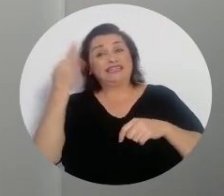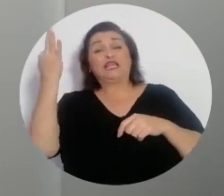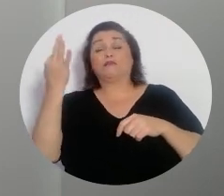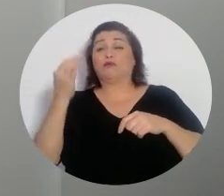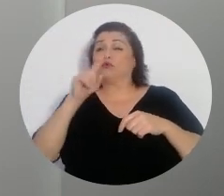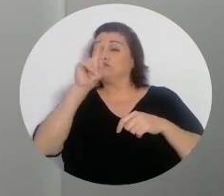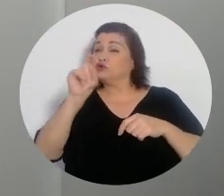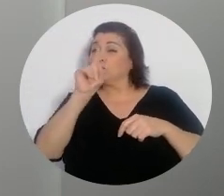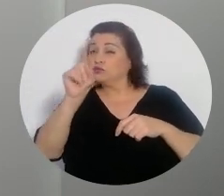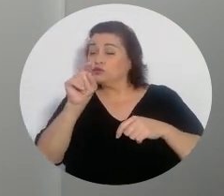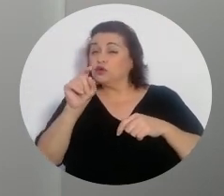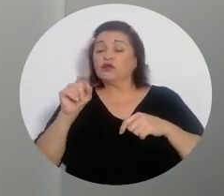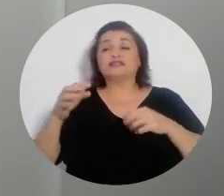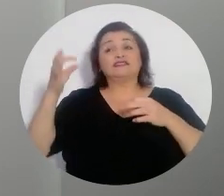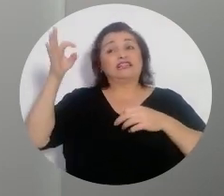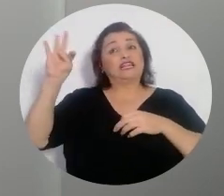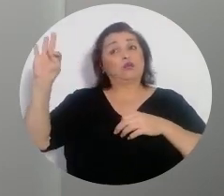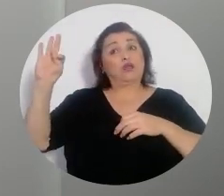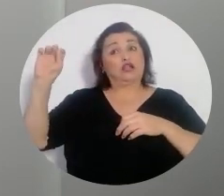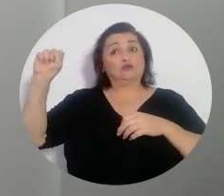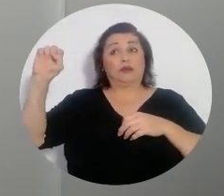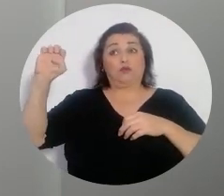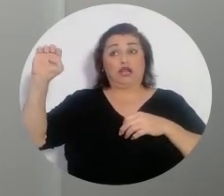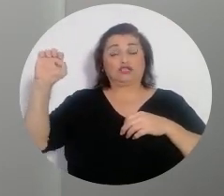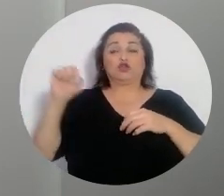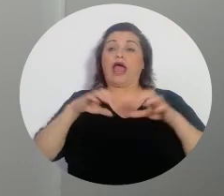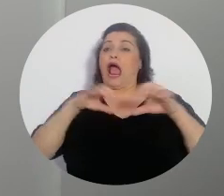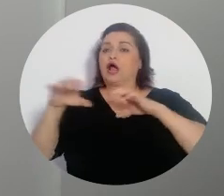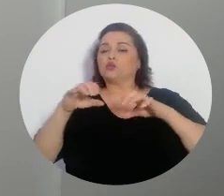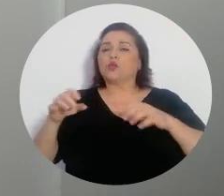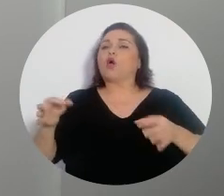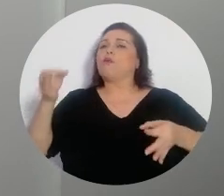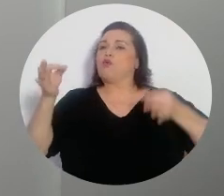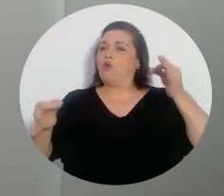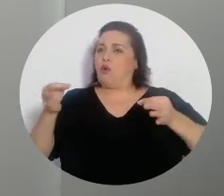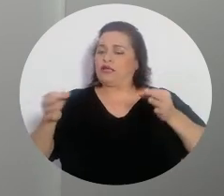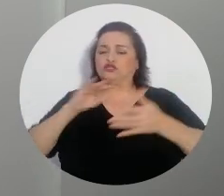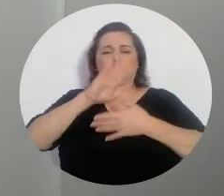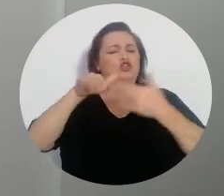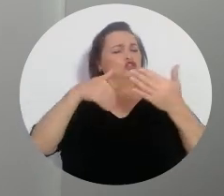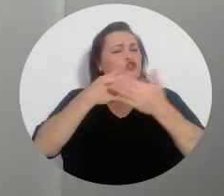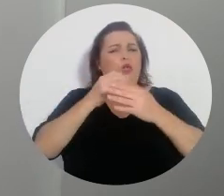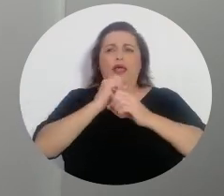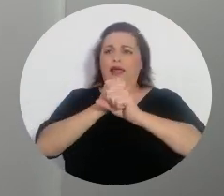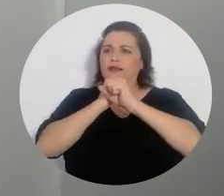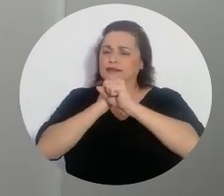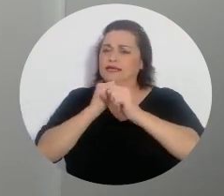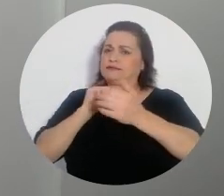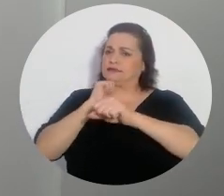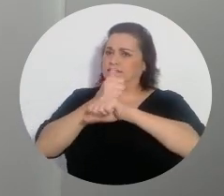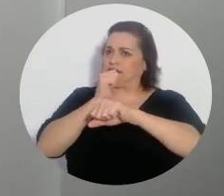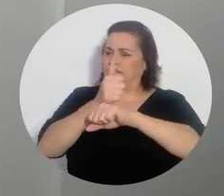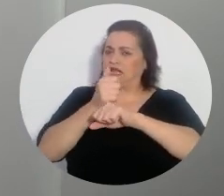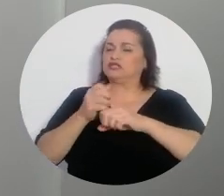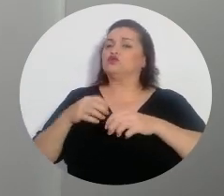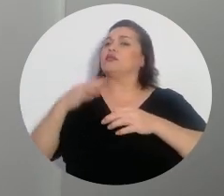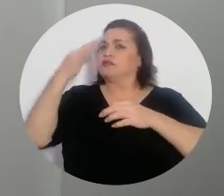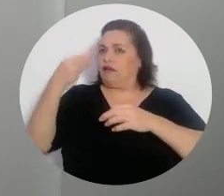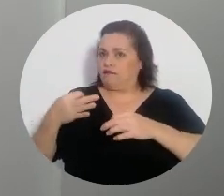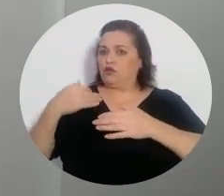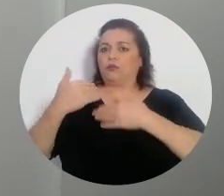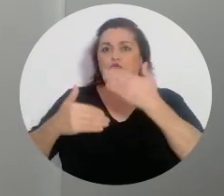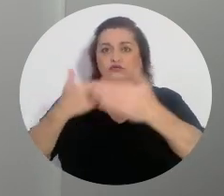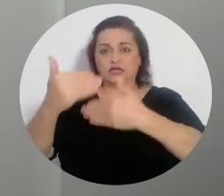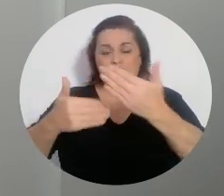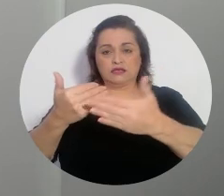ese tipo de cuestiones, el Tribunal Supremo de Elecciones, insisto, actúa como juez con todas las garantías que se establecen por parte del debido